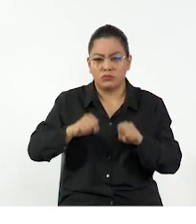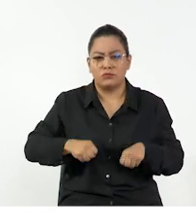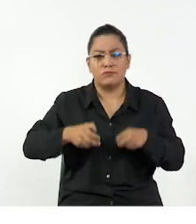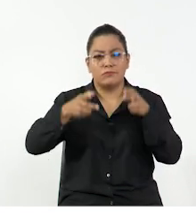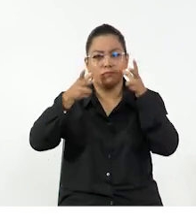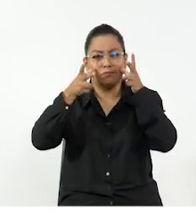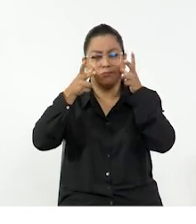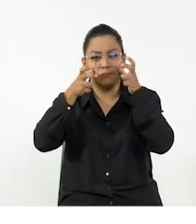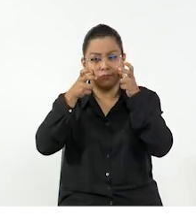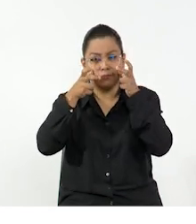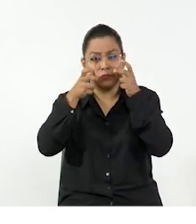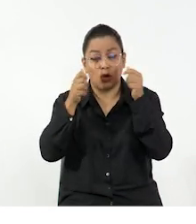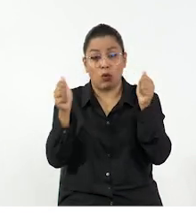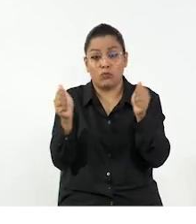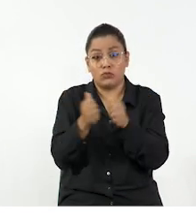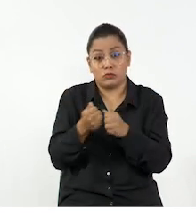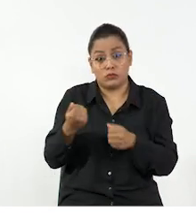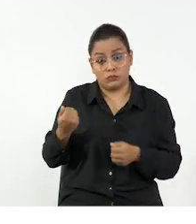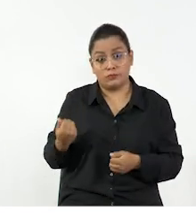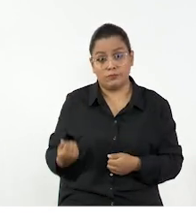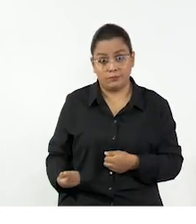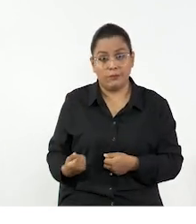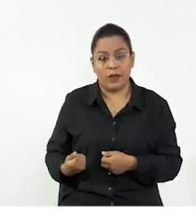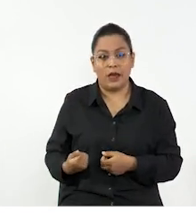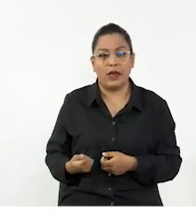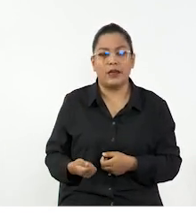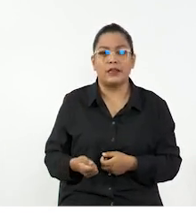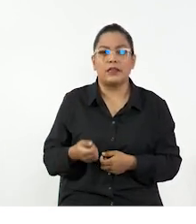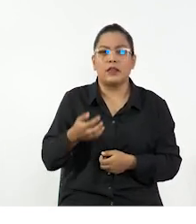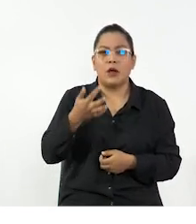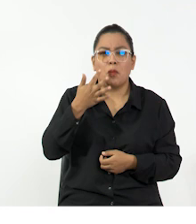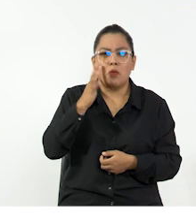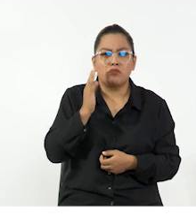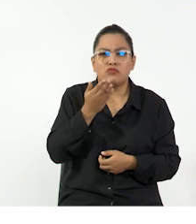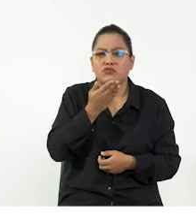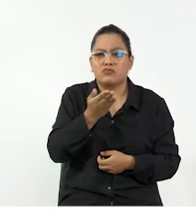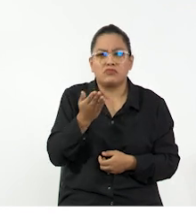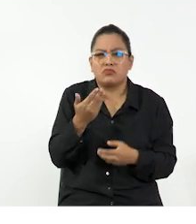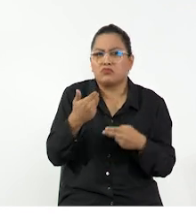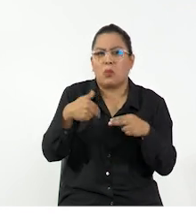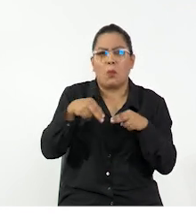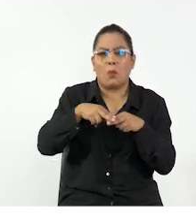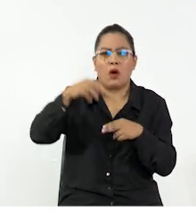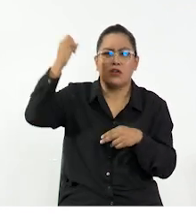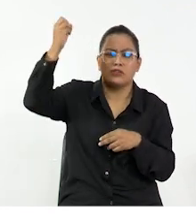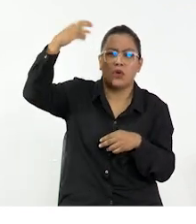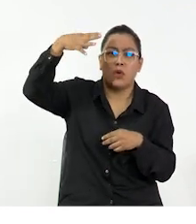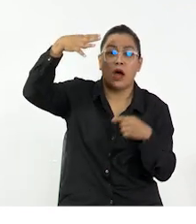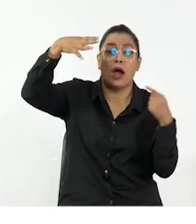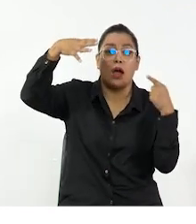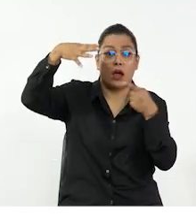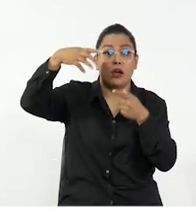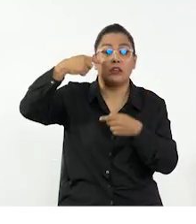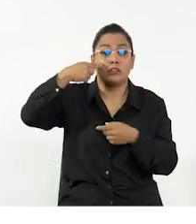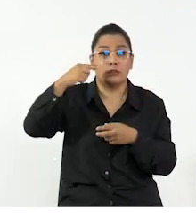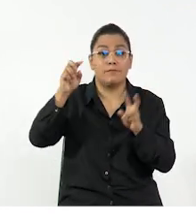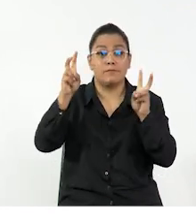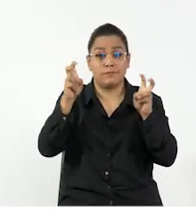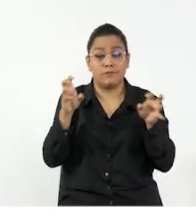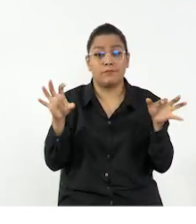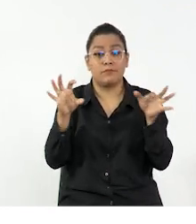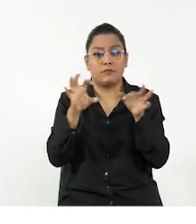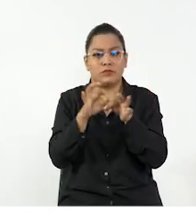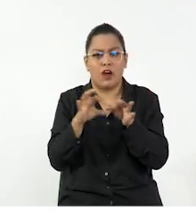esto, nosotros podemos observar o poner a nuestros estudiantes a observar que en productos tan comunes podemos encontrar